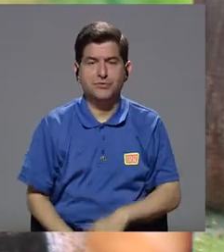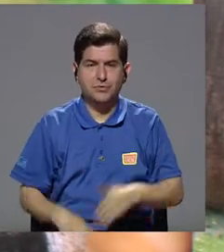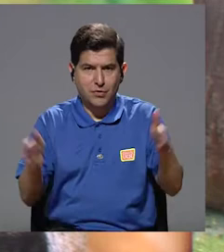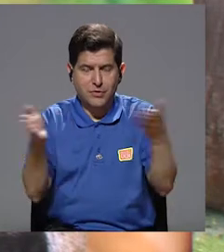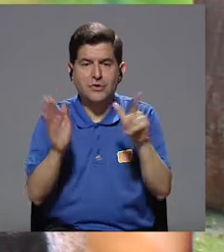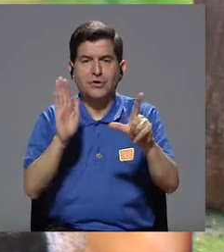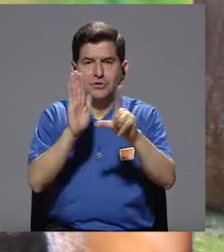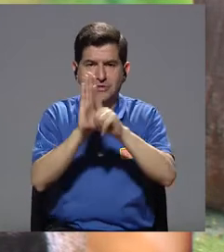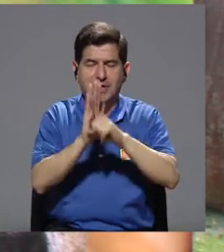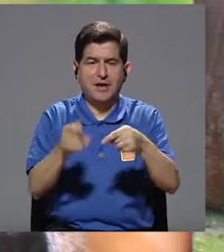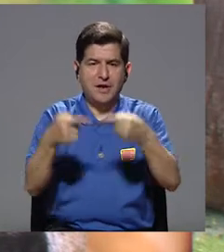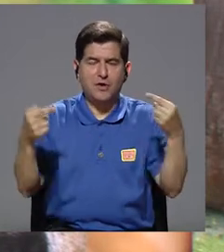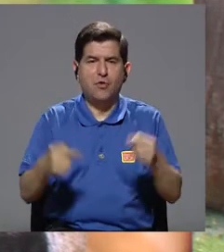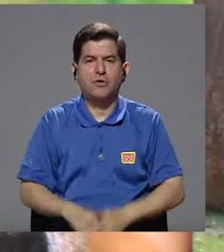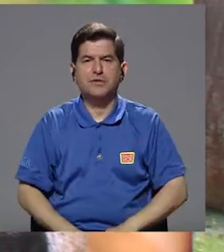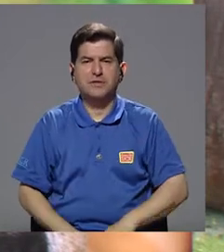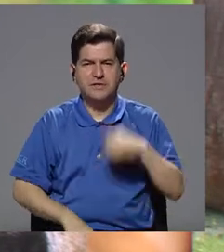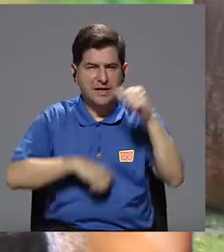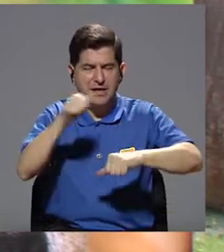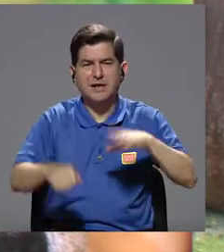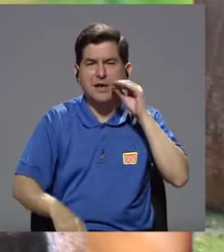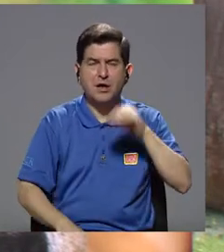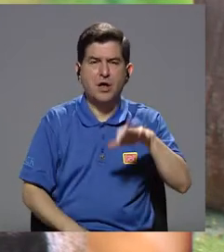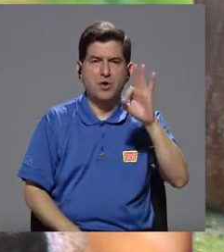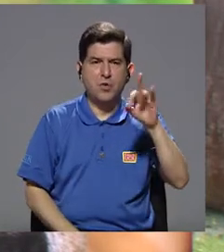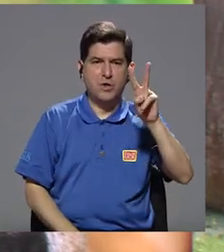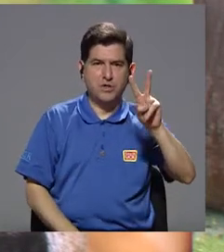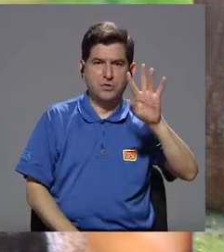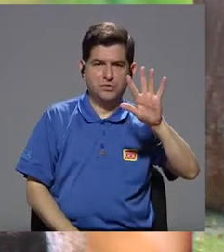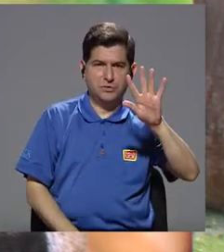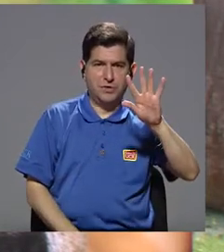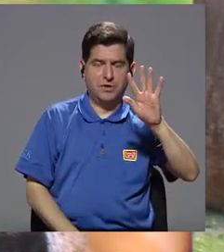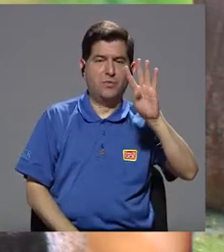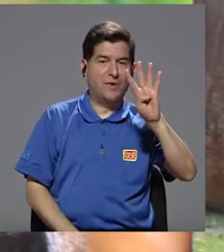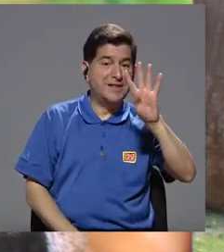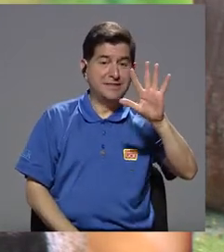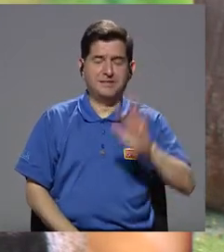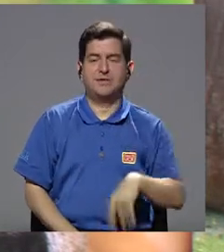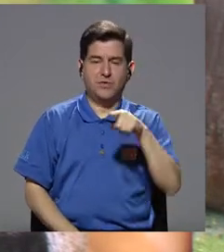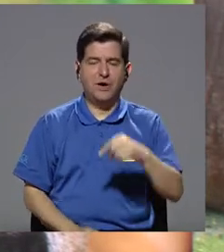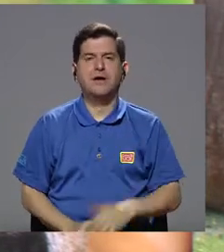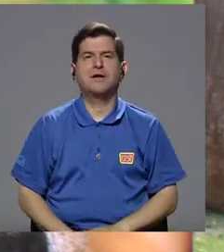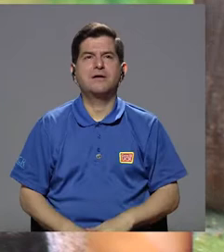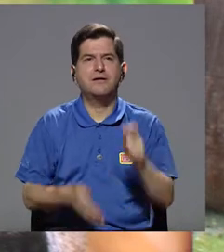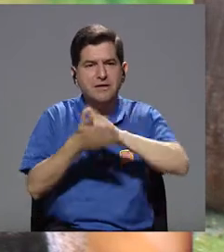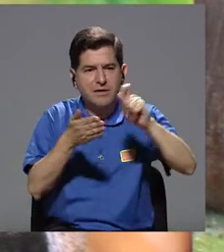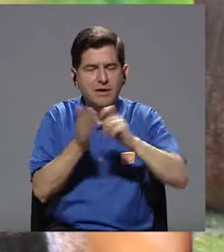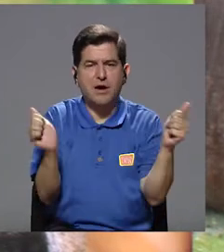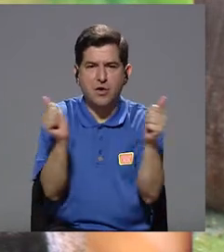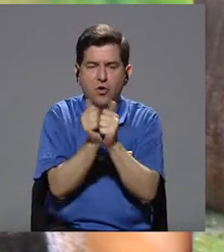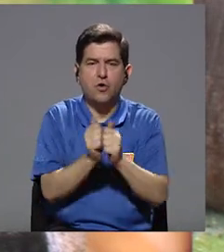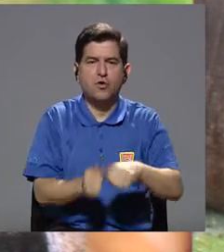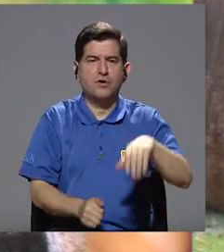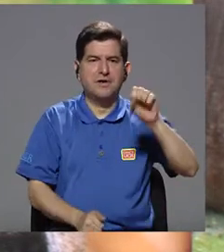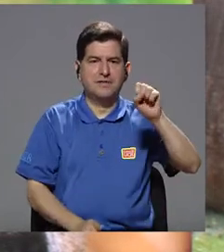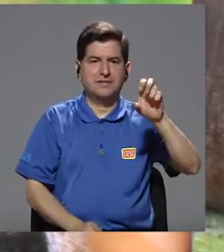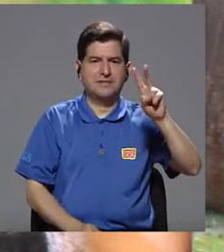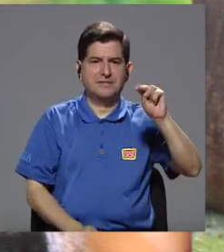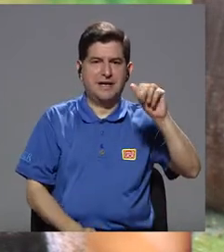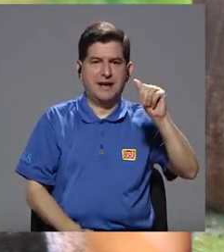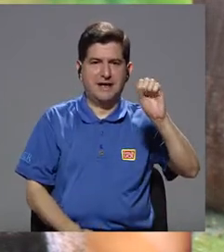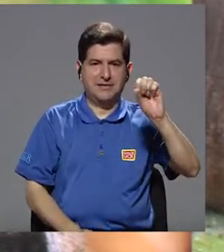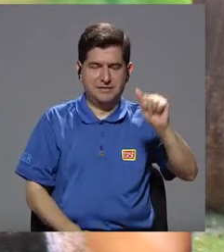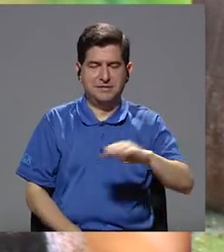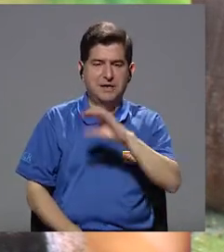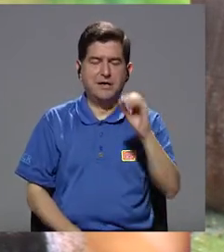impulsamos la ley contra las peleas de caninos, la 92-45. Esta ley la redactamos en conjunto con el CENASA, con el Servicio de Salud